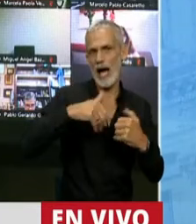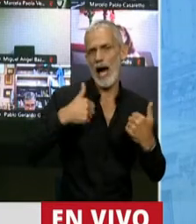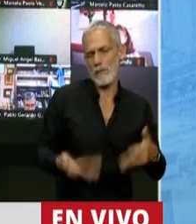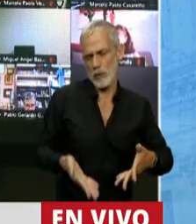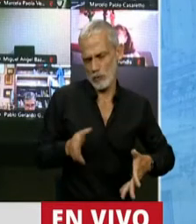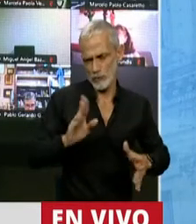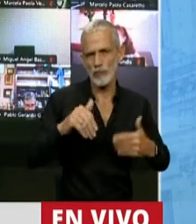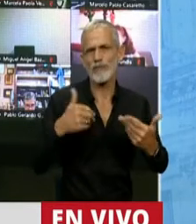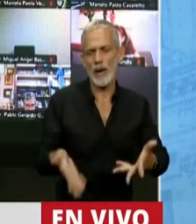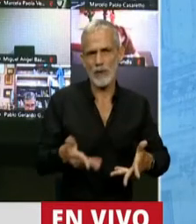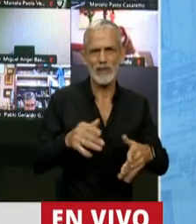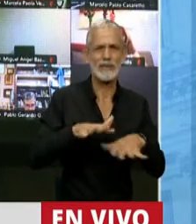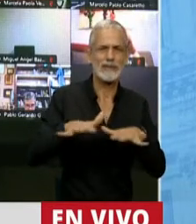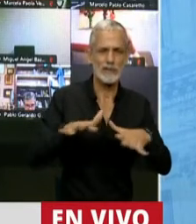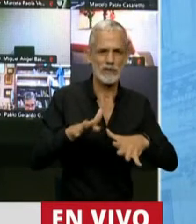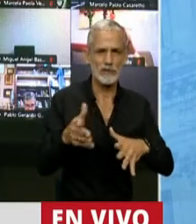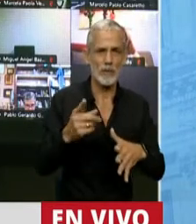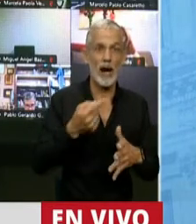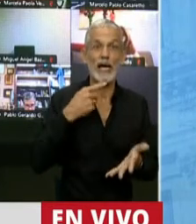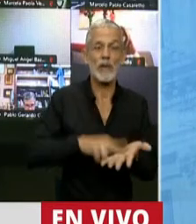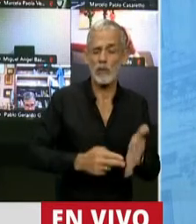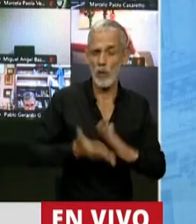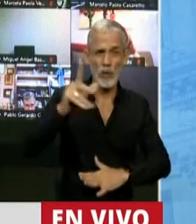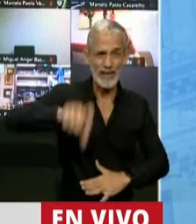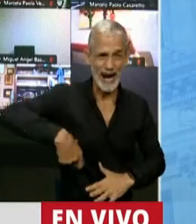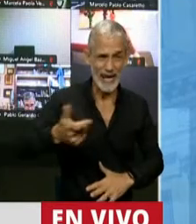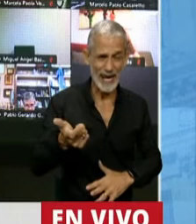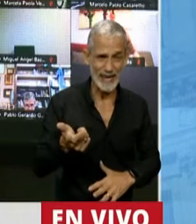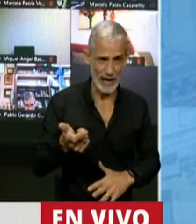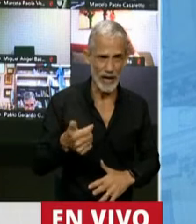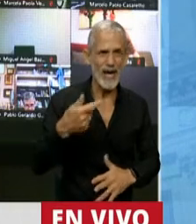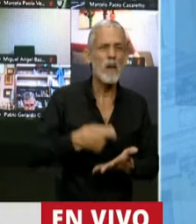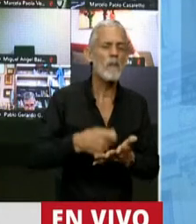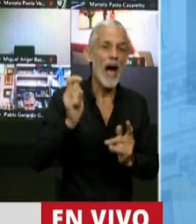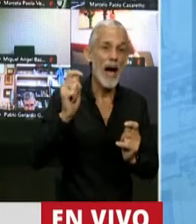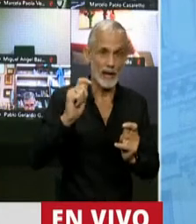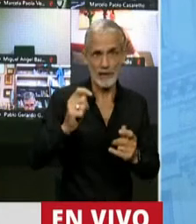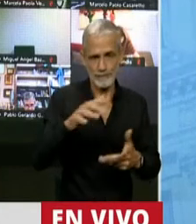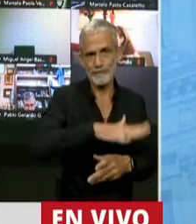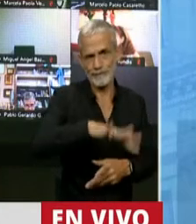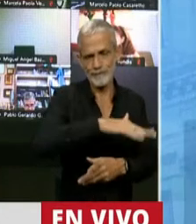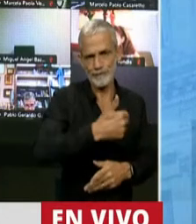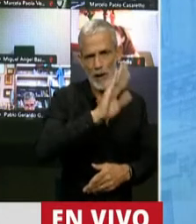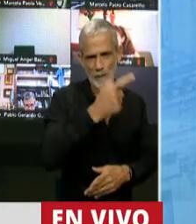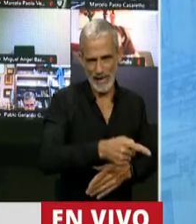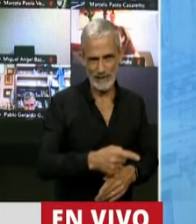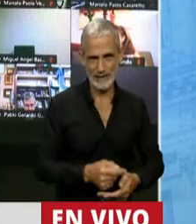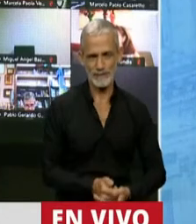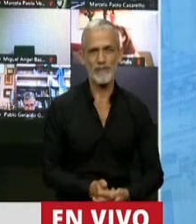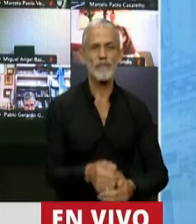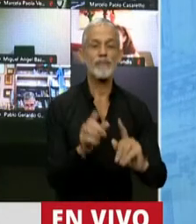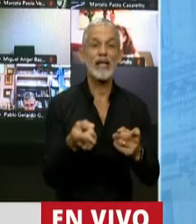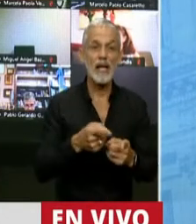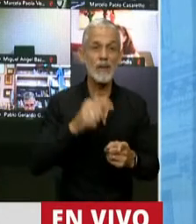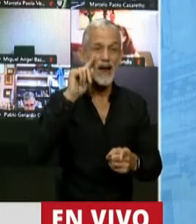esta situación para meter un impuestazo a las tarjetas de crédito que lo van a pagar los sectores populares, como